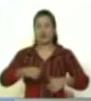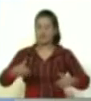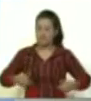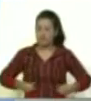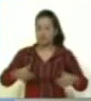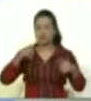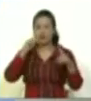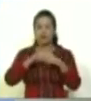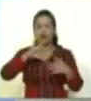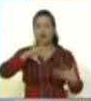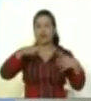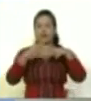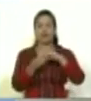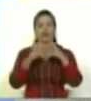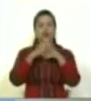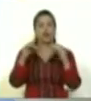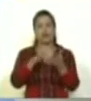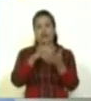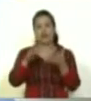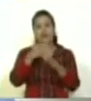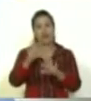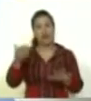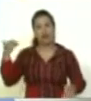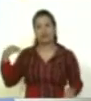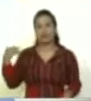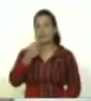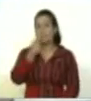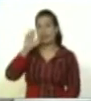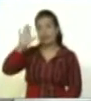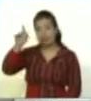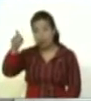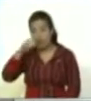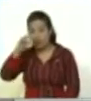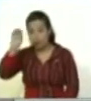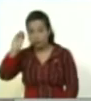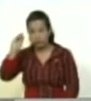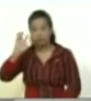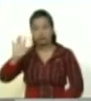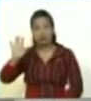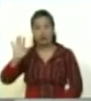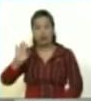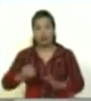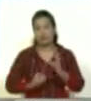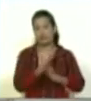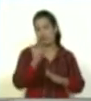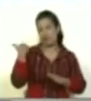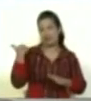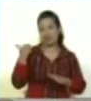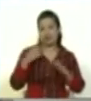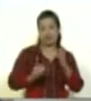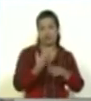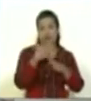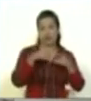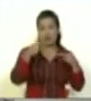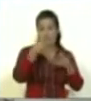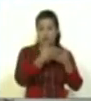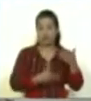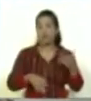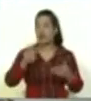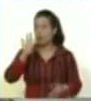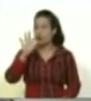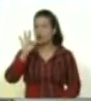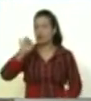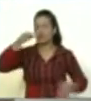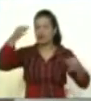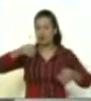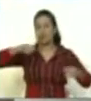digitales. Era una promesa que le habíamos hecho al presidente cuando nació el periódico en el complejo Alfredo Maneiro, que bueno, que 4F se iba